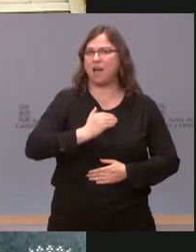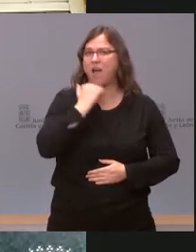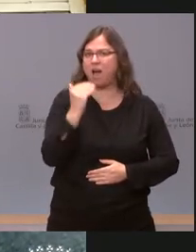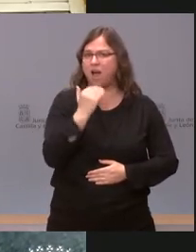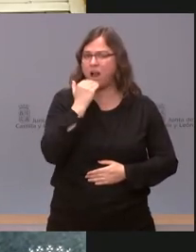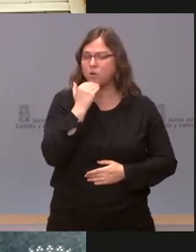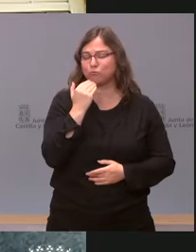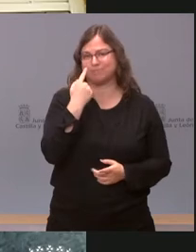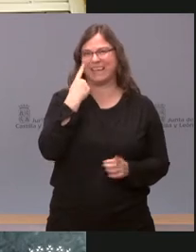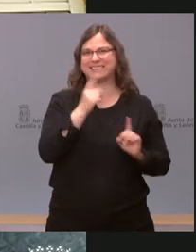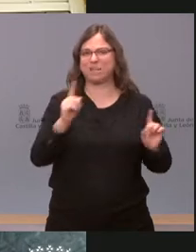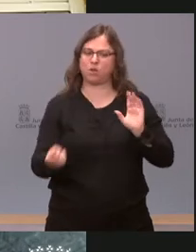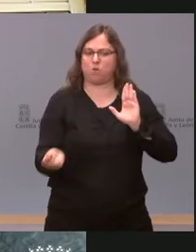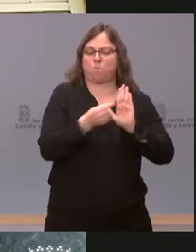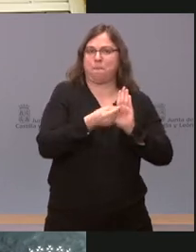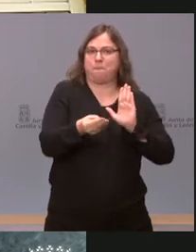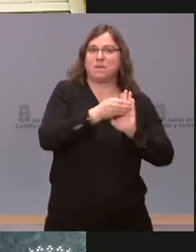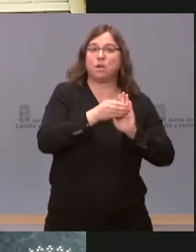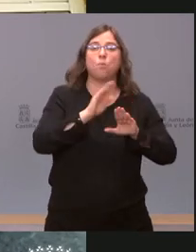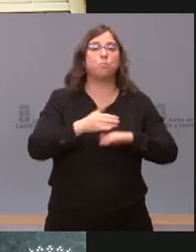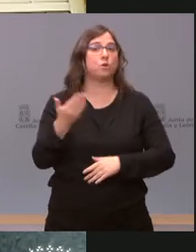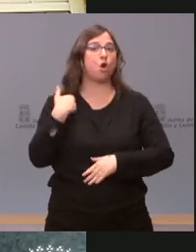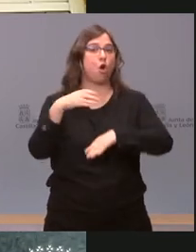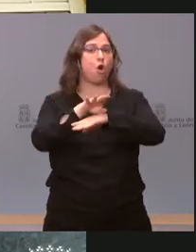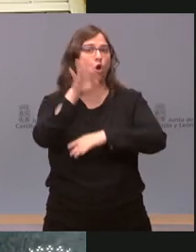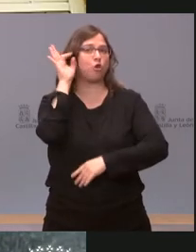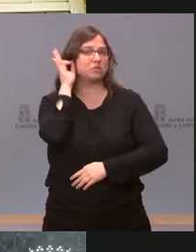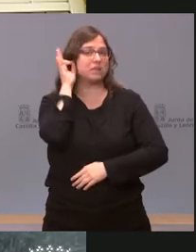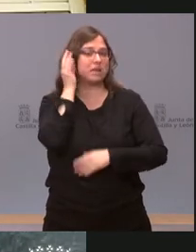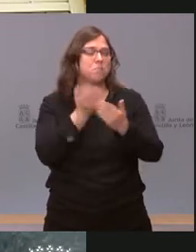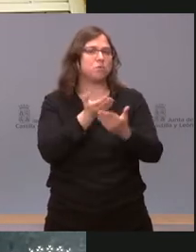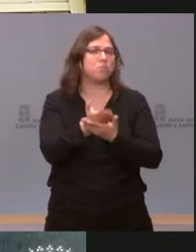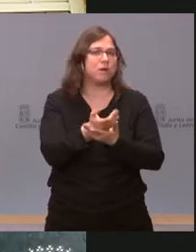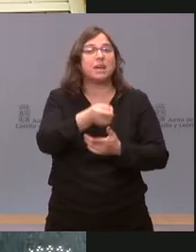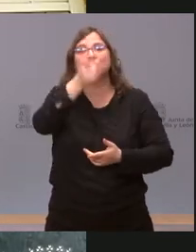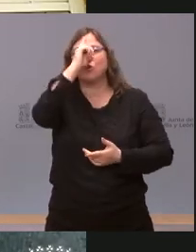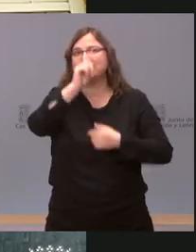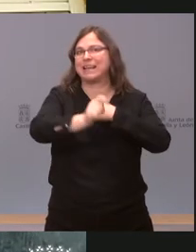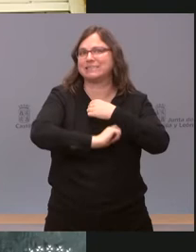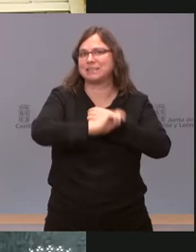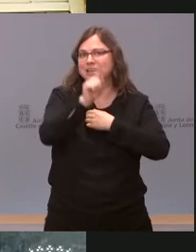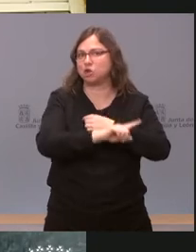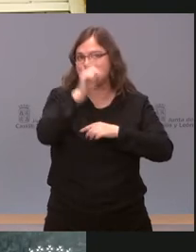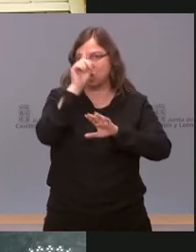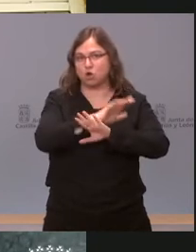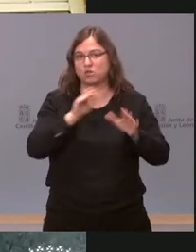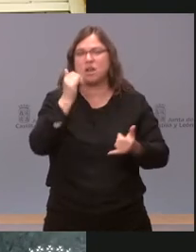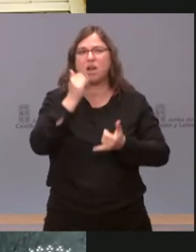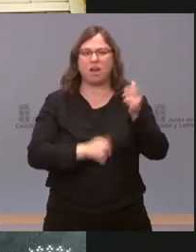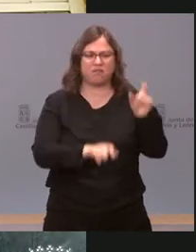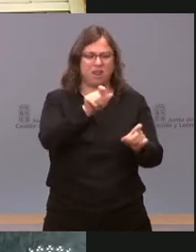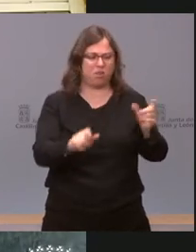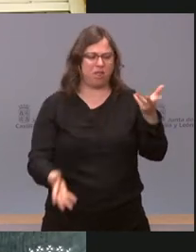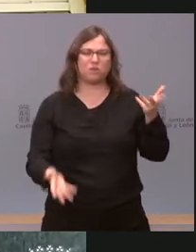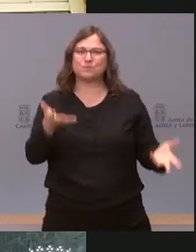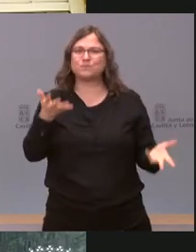extraordinaria o no, porque la consejera ayer lo planteó y ya no entro si es una estrategia o deja de serlo, pero al final los ciudadanos estamos en medio.